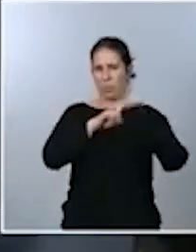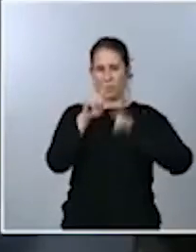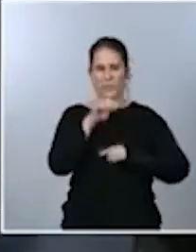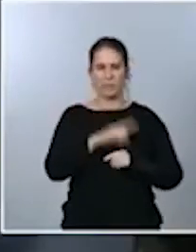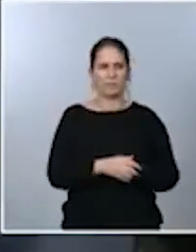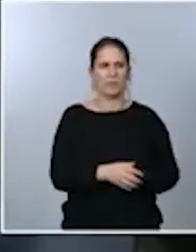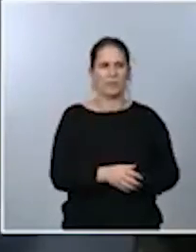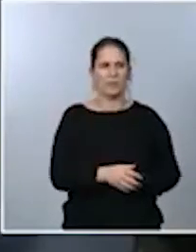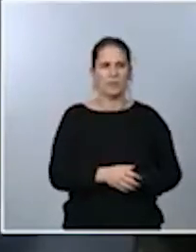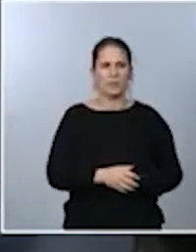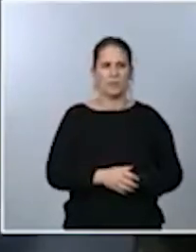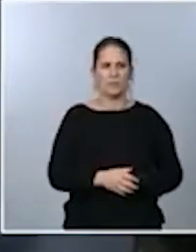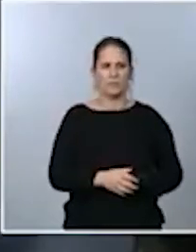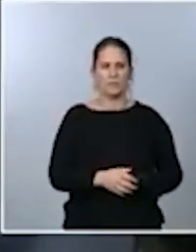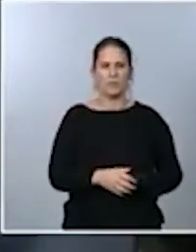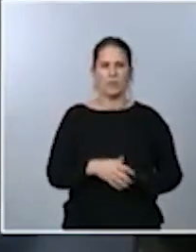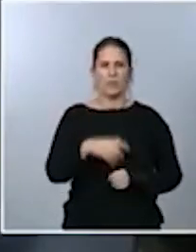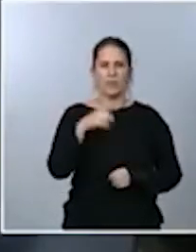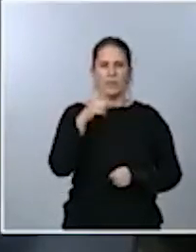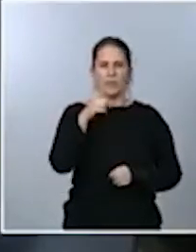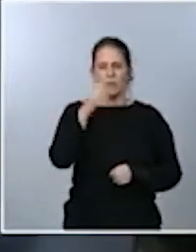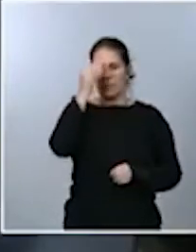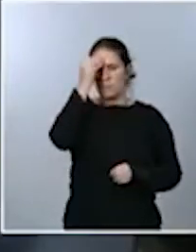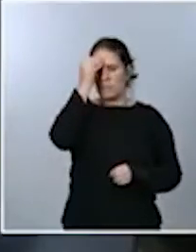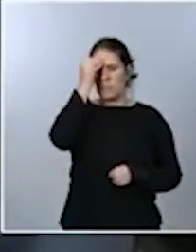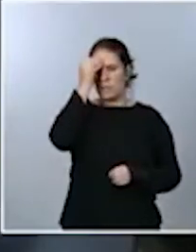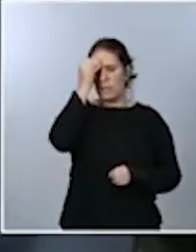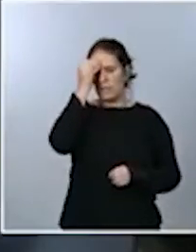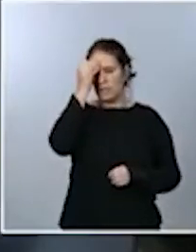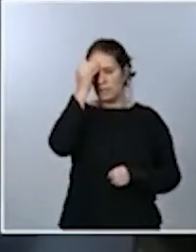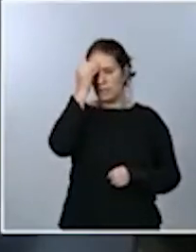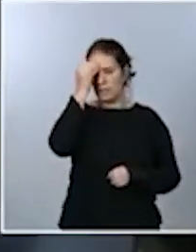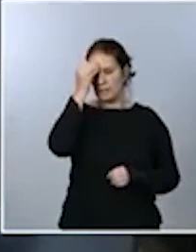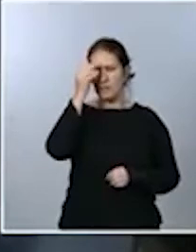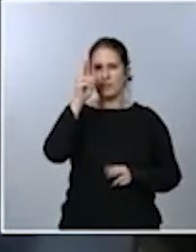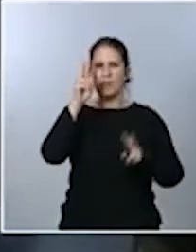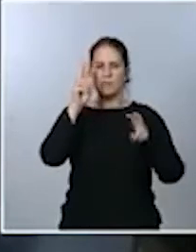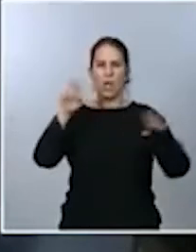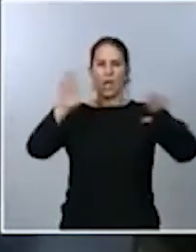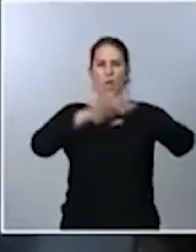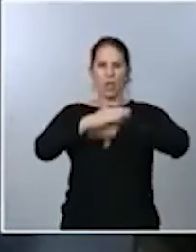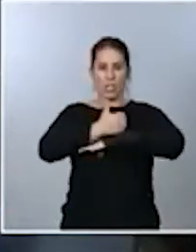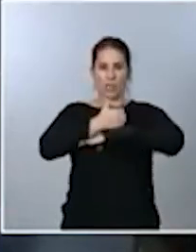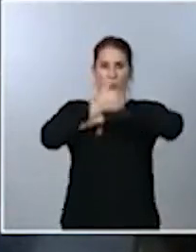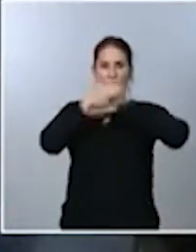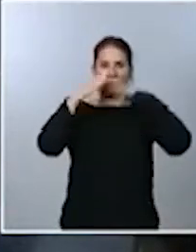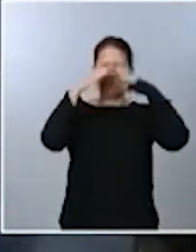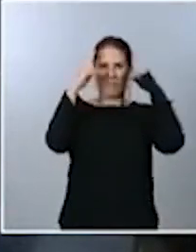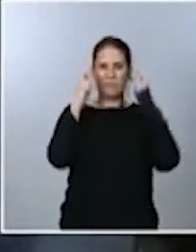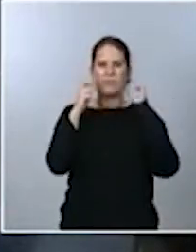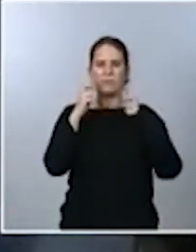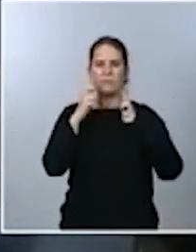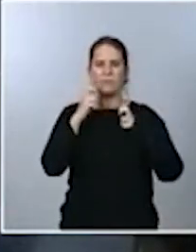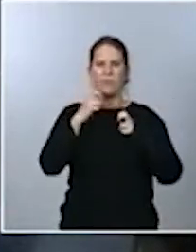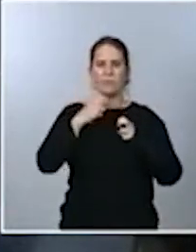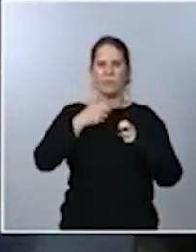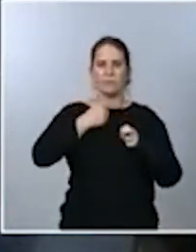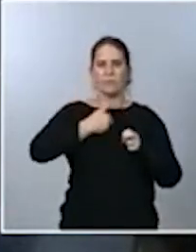¿con qué urgencia cree que se debería adoptar esa medida del toque de queda si finalmente se decide apostar por esta vía?